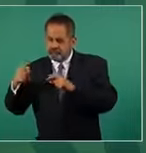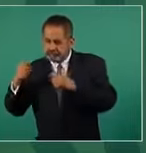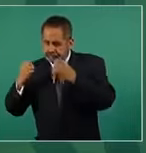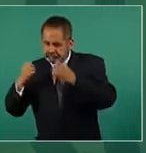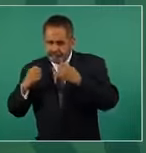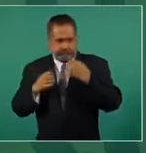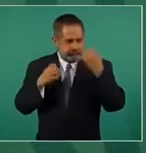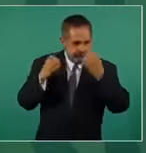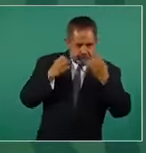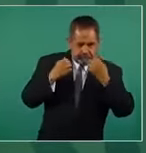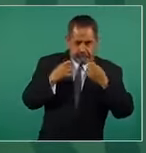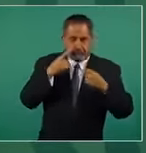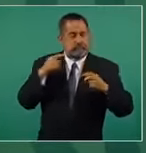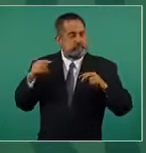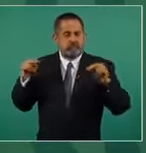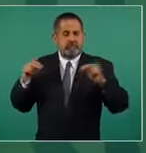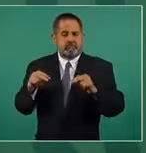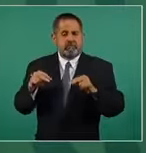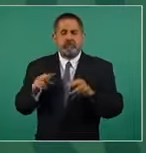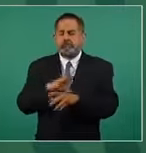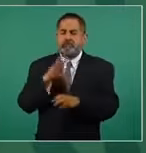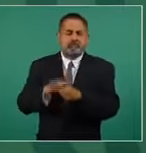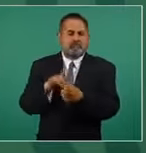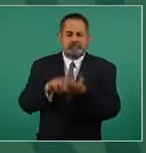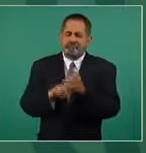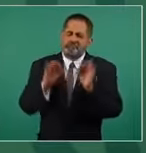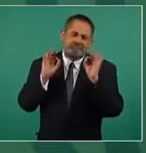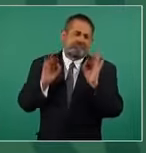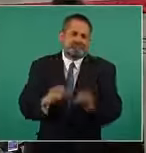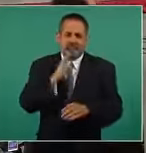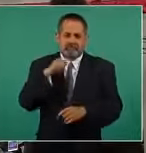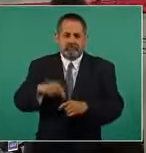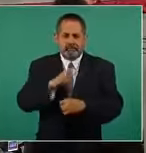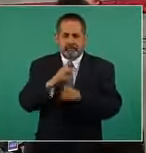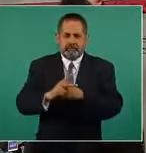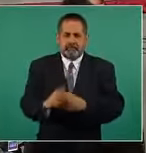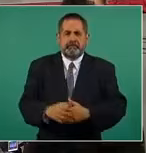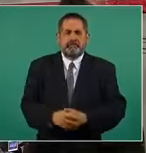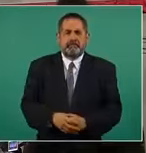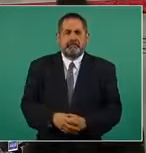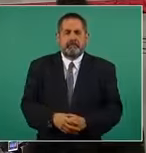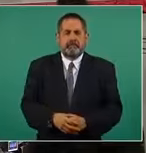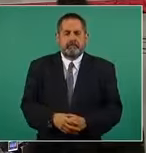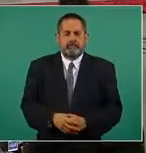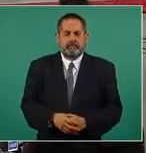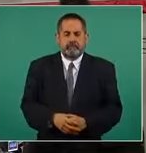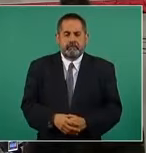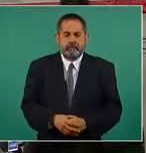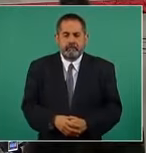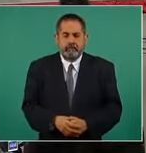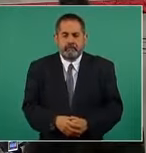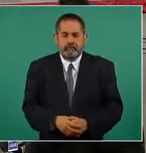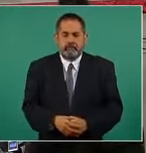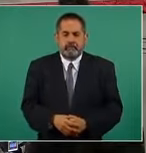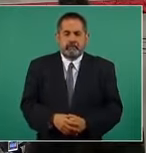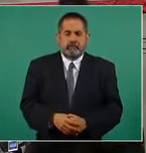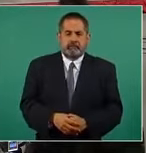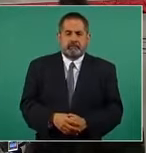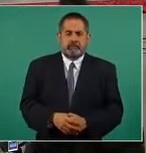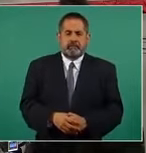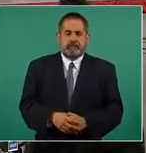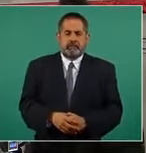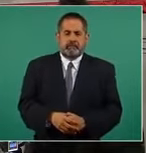los elementos de construcción en el país. Gracias. A ver si, ¿por qué no ponen de nuevo el